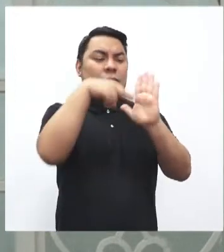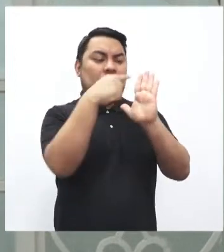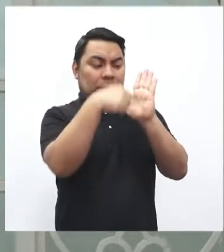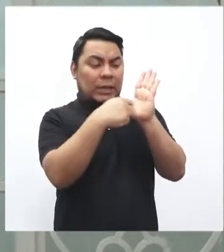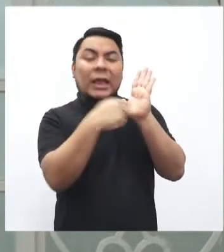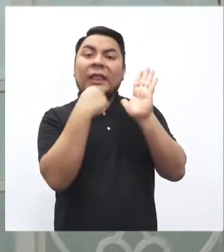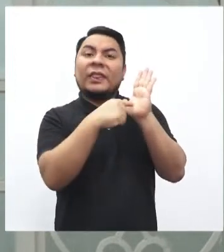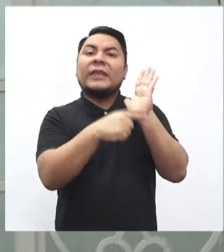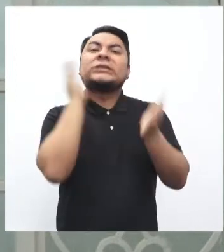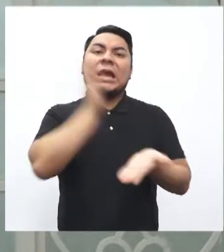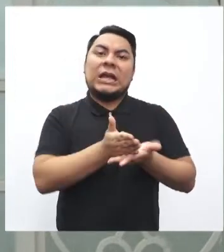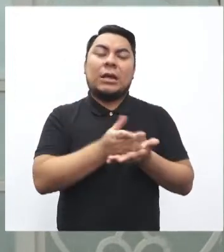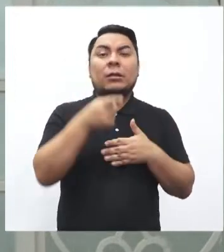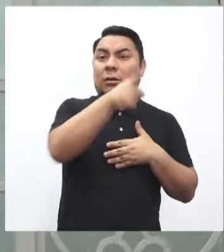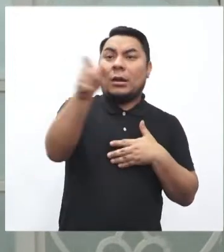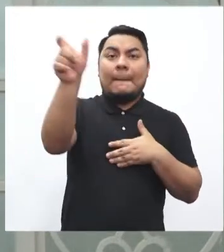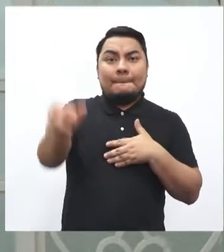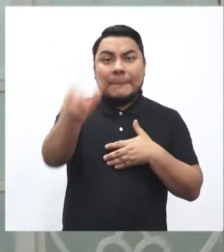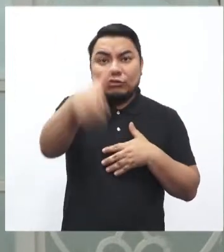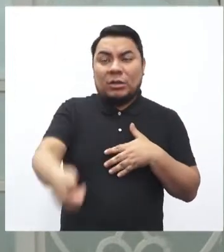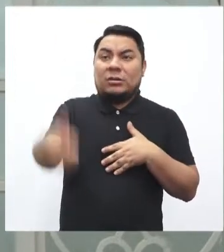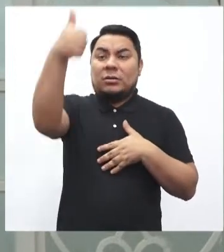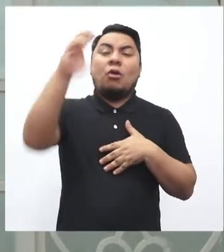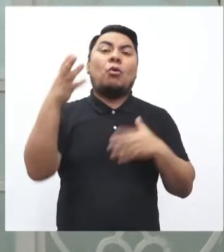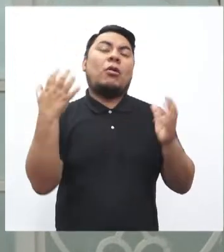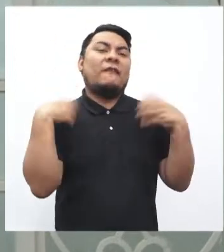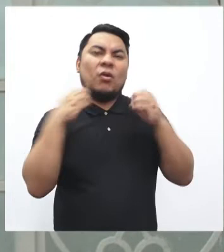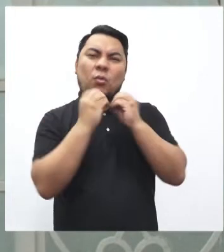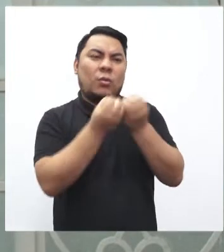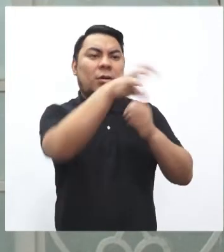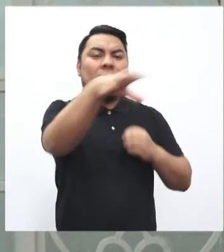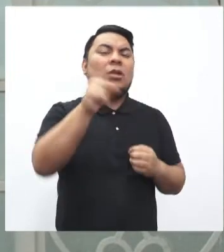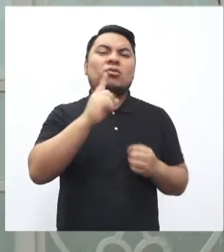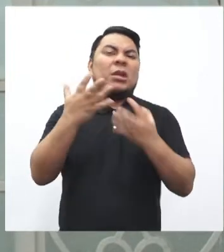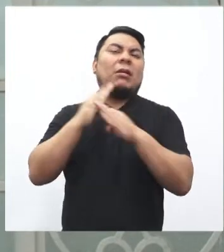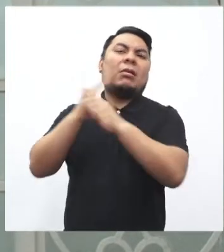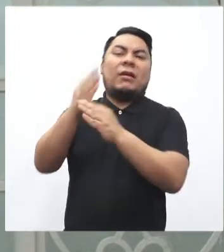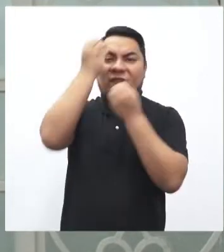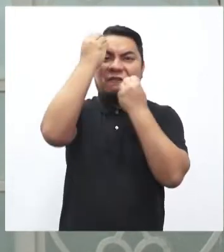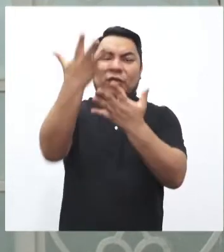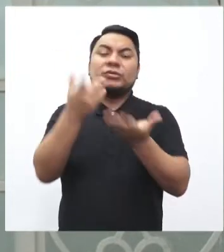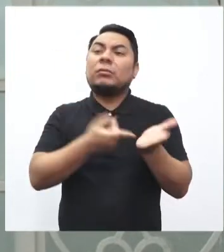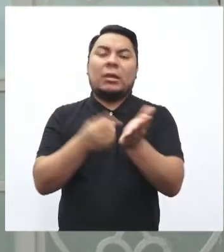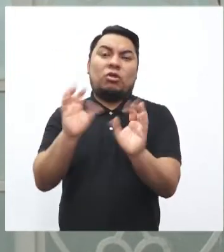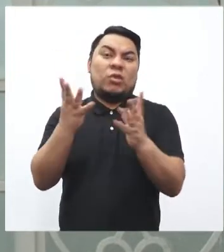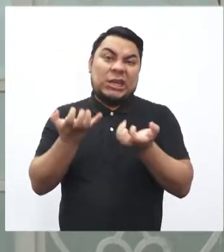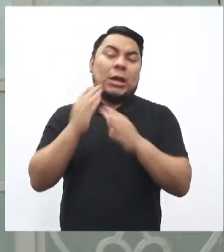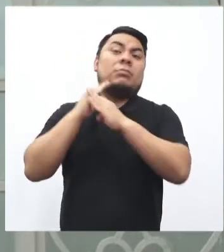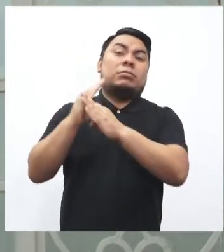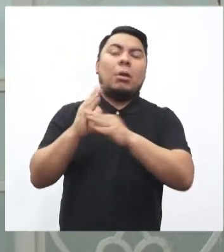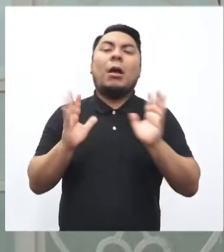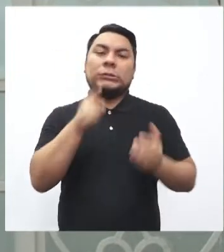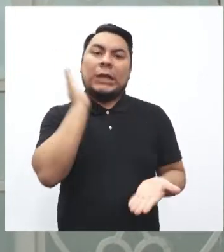sancionador para aquellos funcionarios o servidores públicos que transgreden la Ley de Transparencia y Acceso a la Información Pública. En